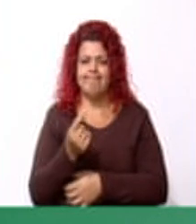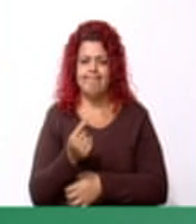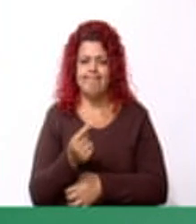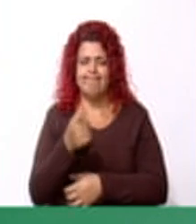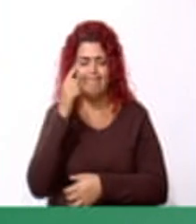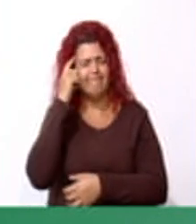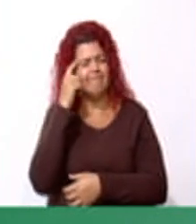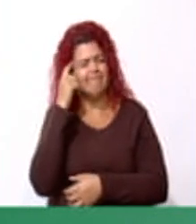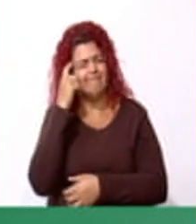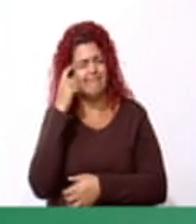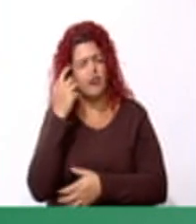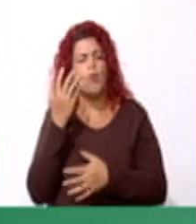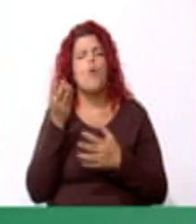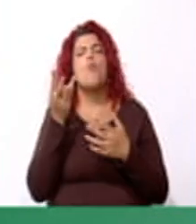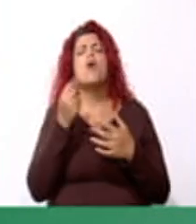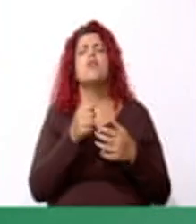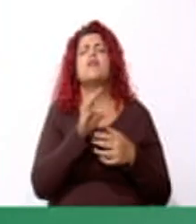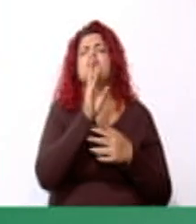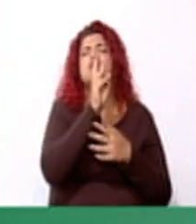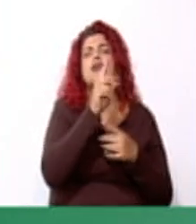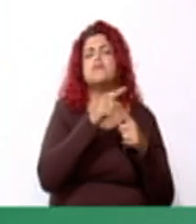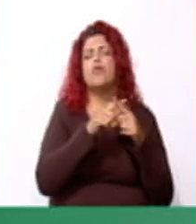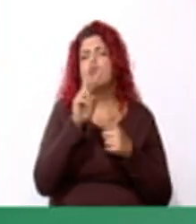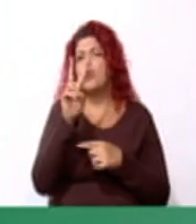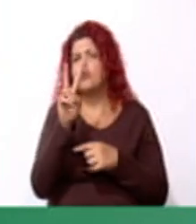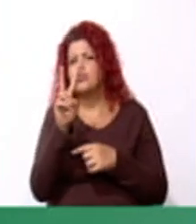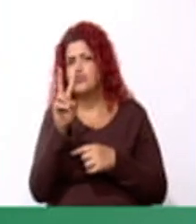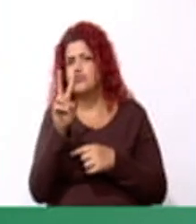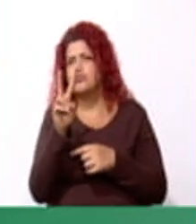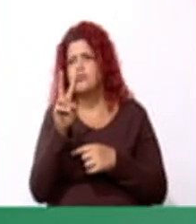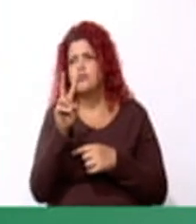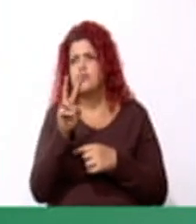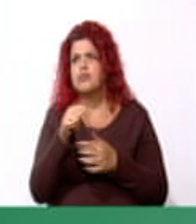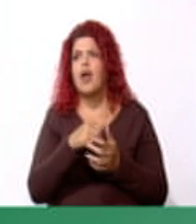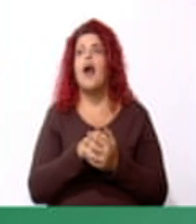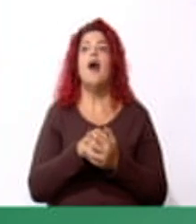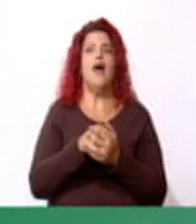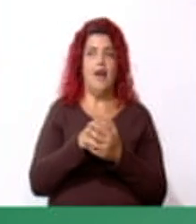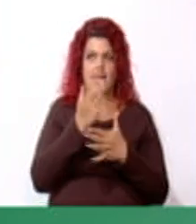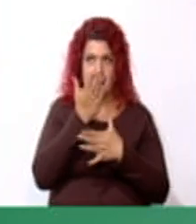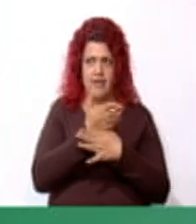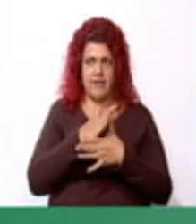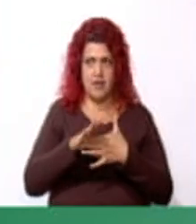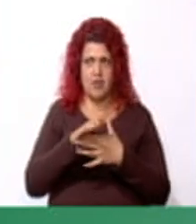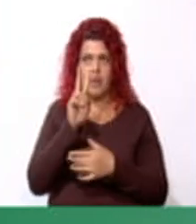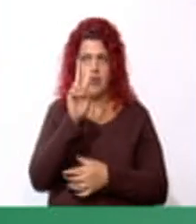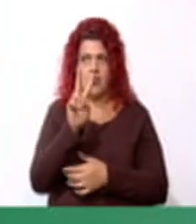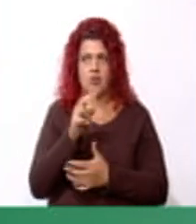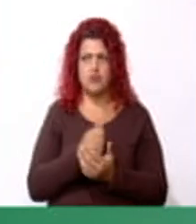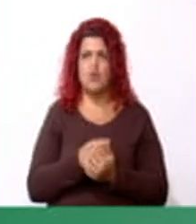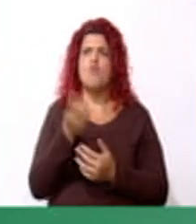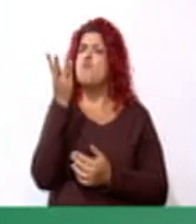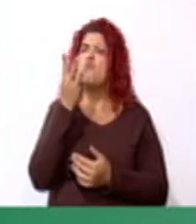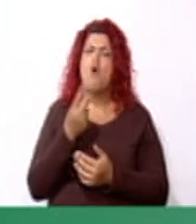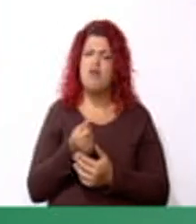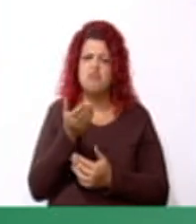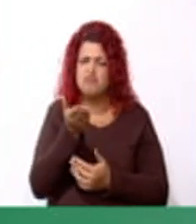mente. ¿Cuánto es seis por dos? Muy bien. Entre dos, ¿cuánto les da?